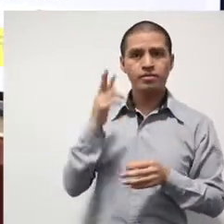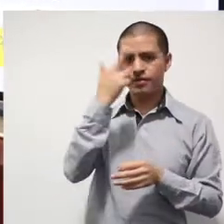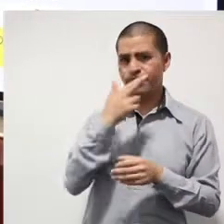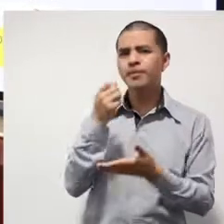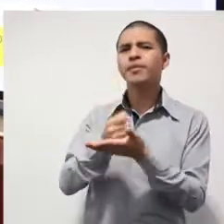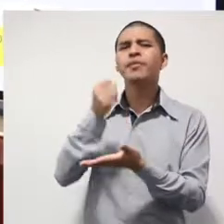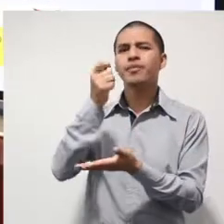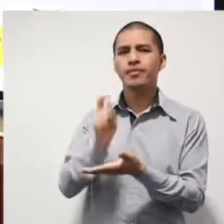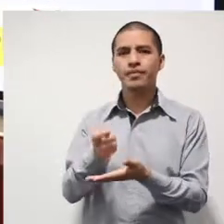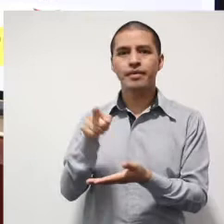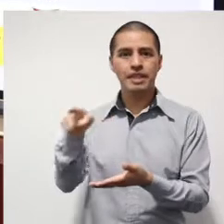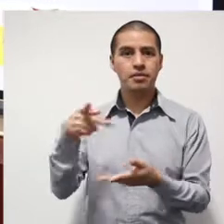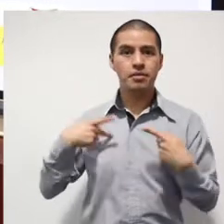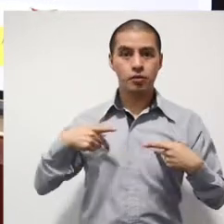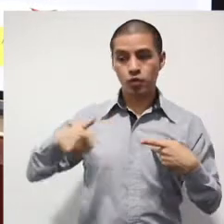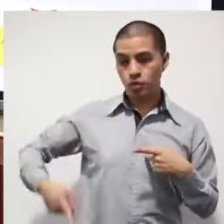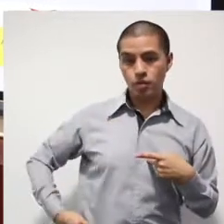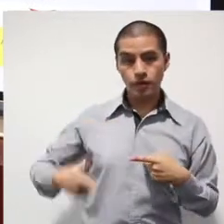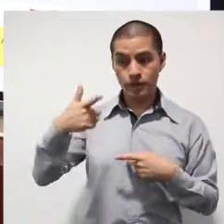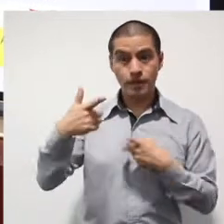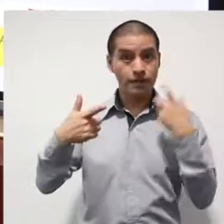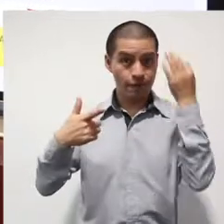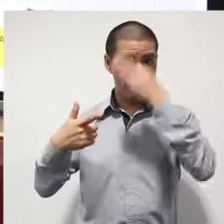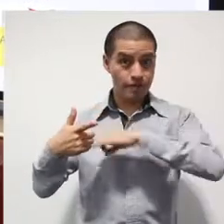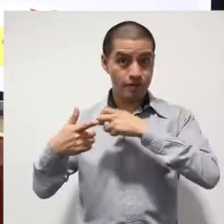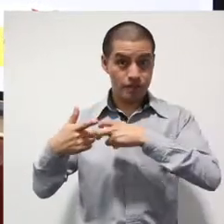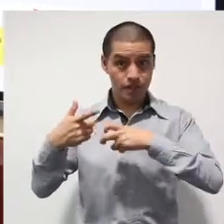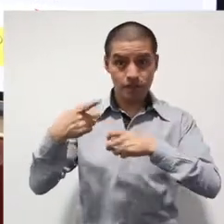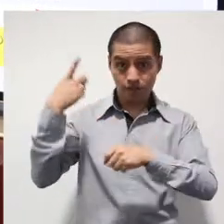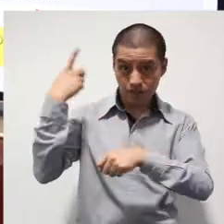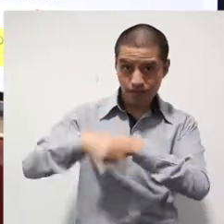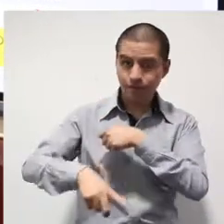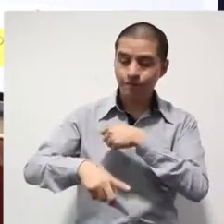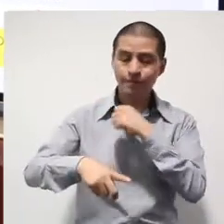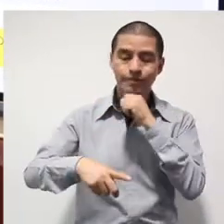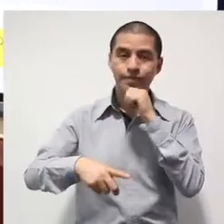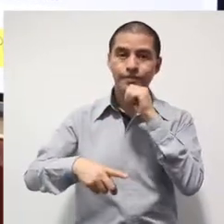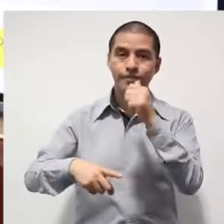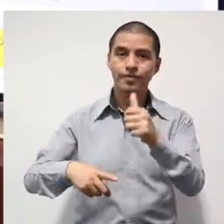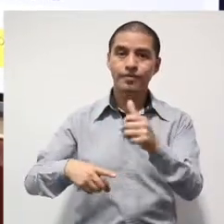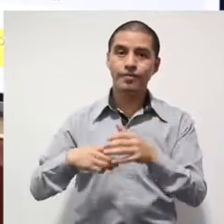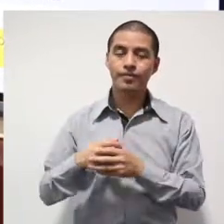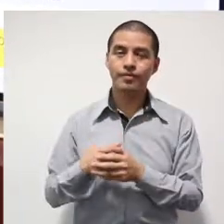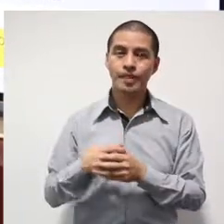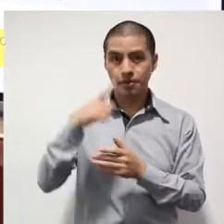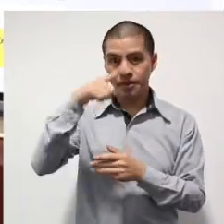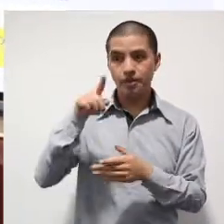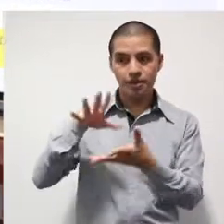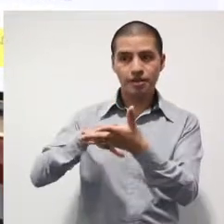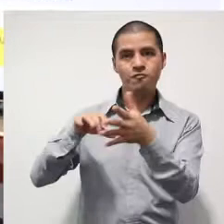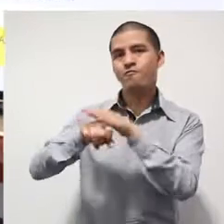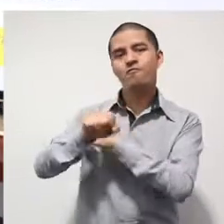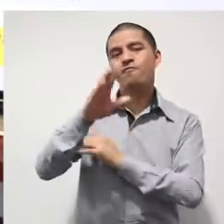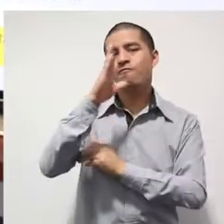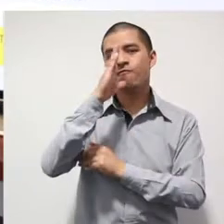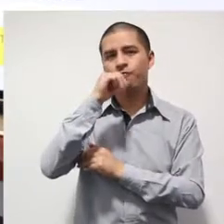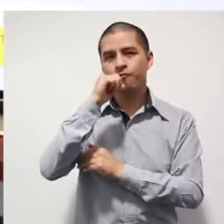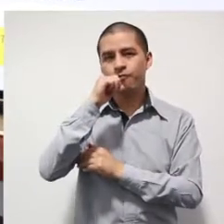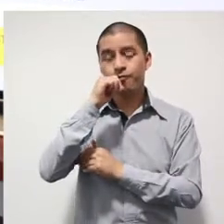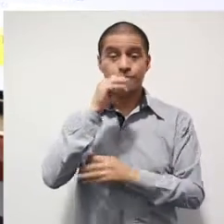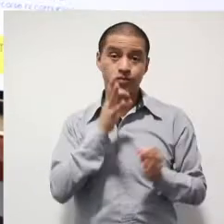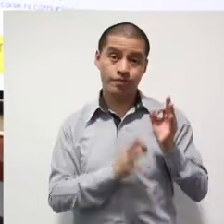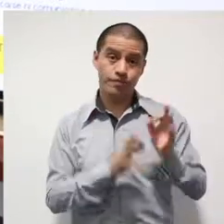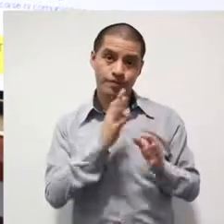el uso de la réplica de pistola no se considera un medio violento para imponer prisión preventiva.